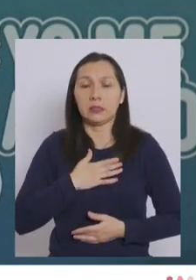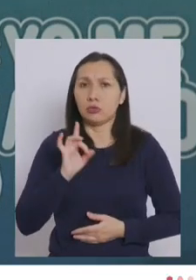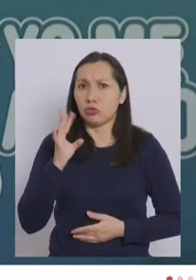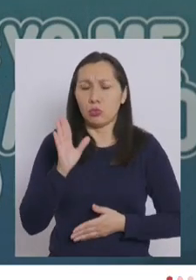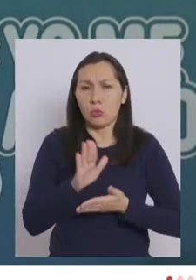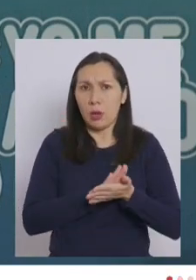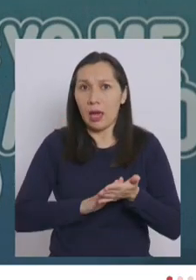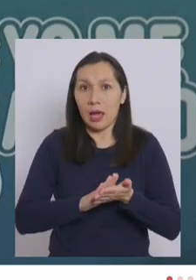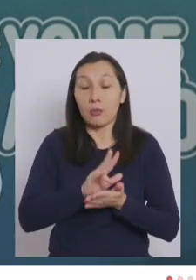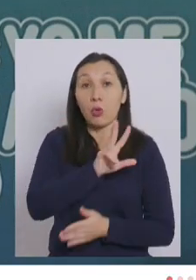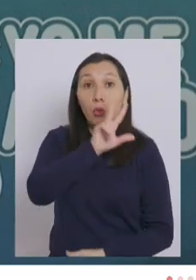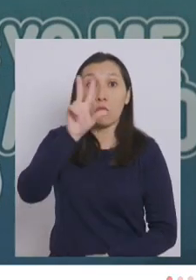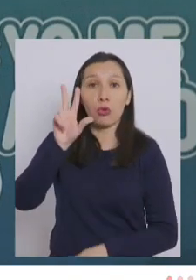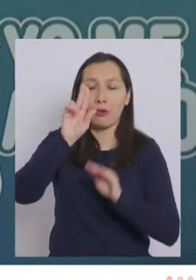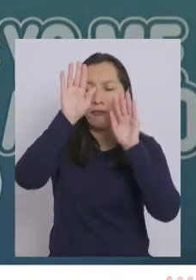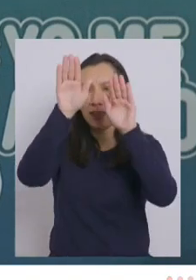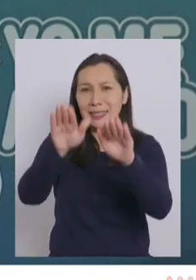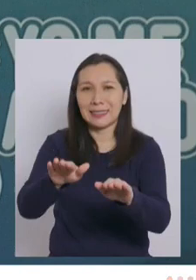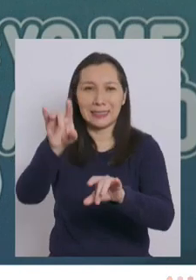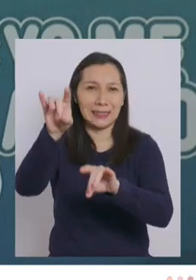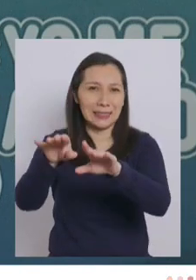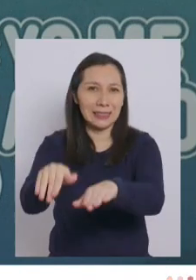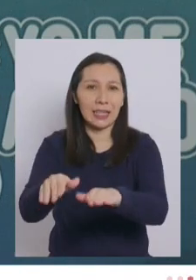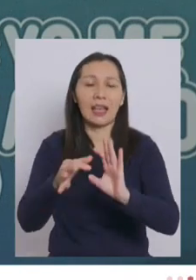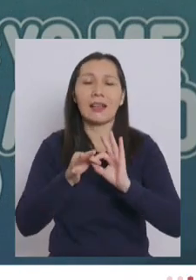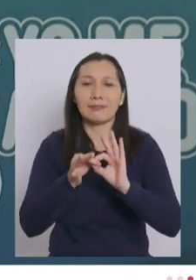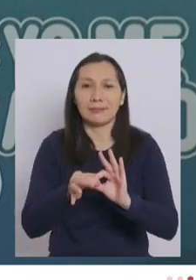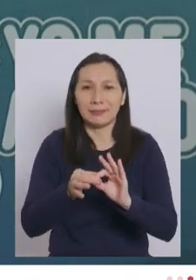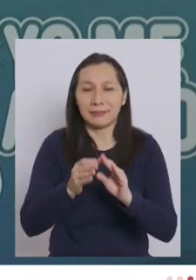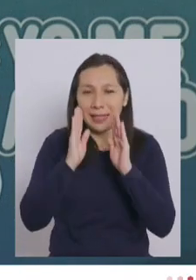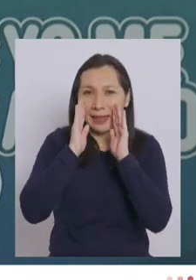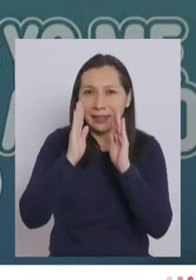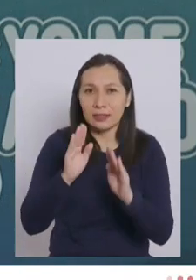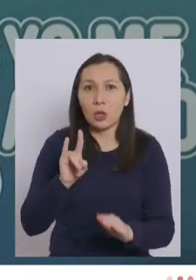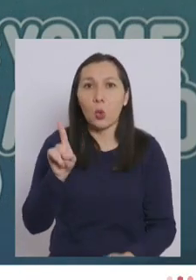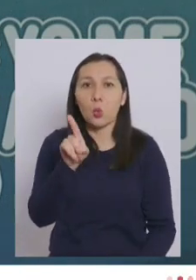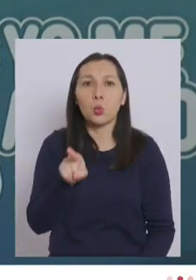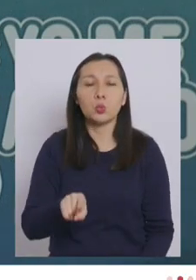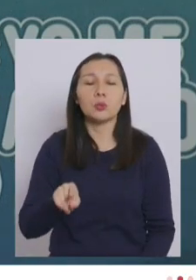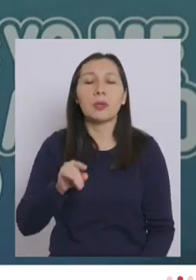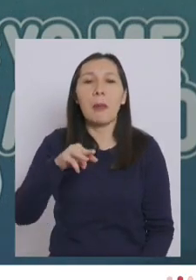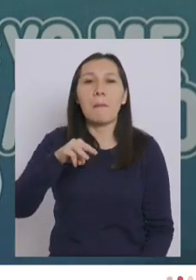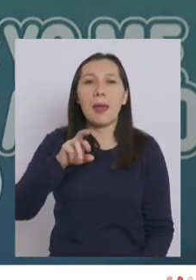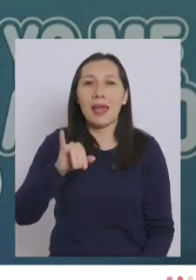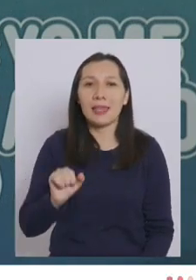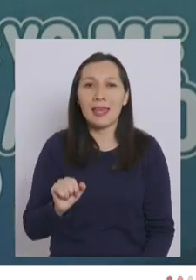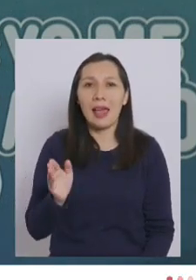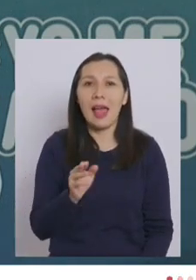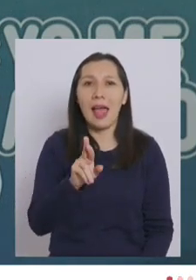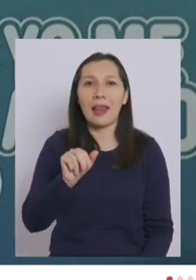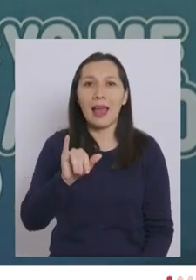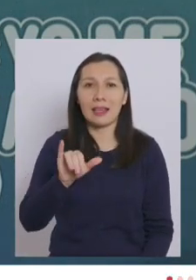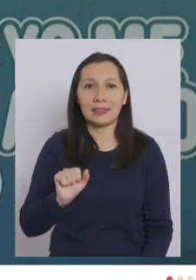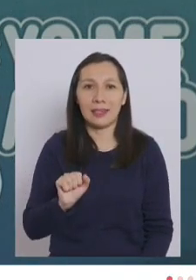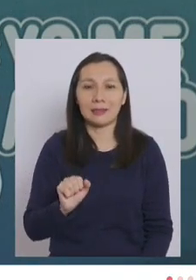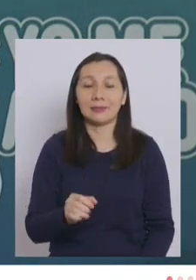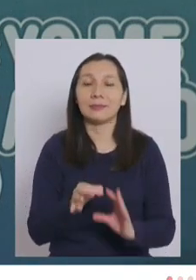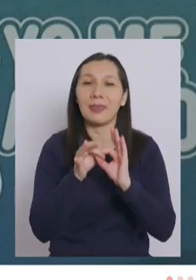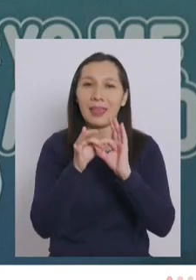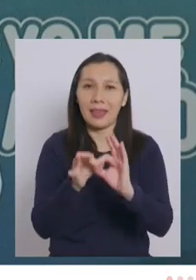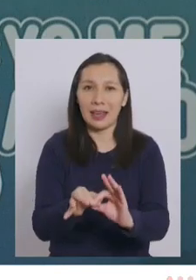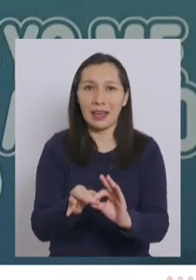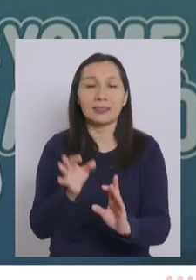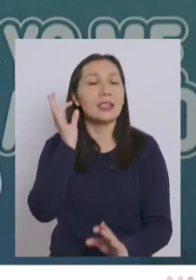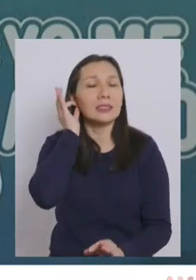ejemplo. Dios los bendiga. Atentamente, Luz María Araya Matamala. Gracias,